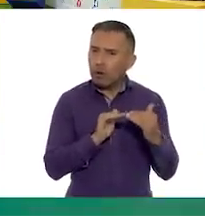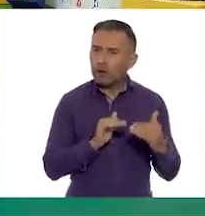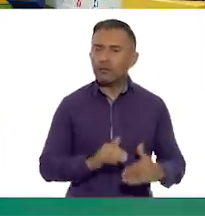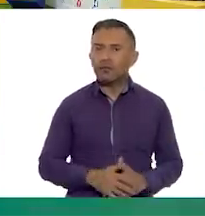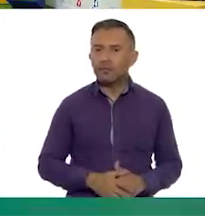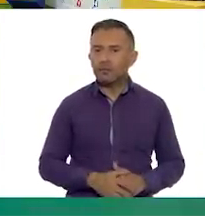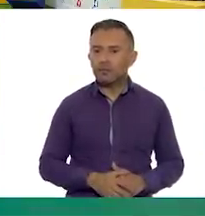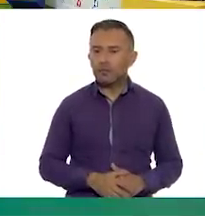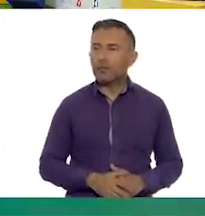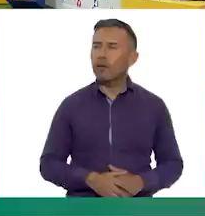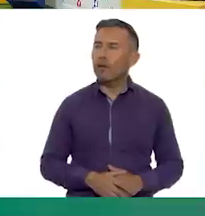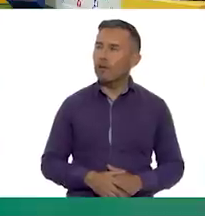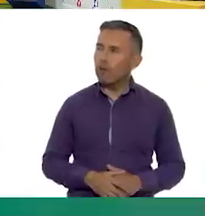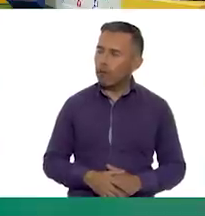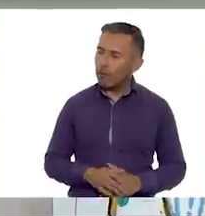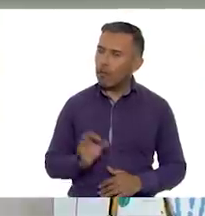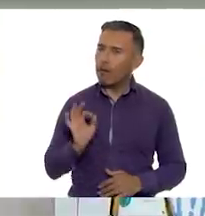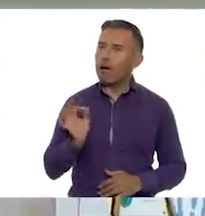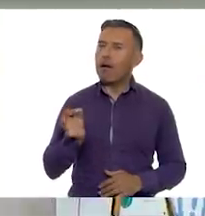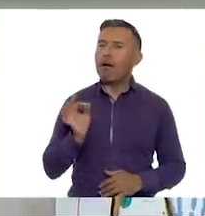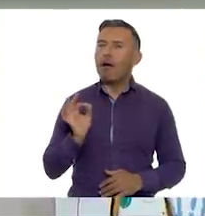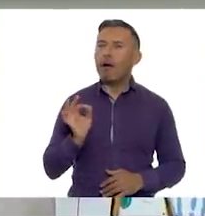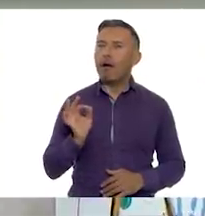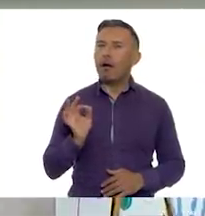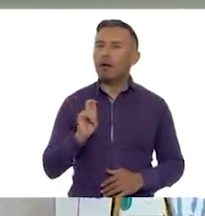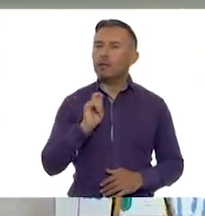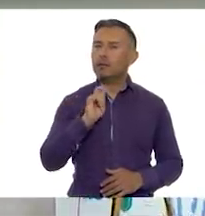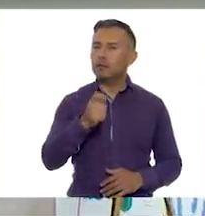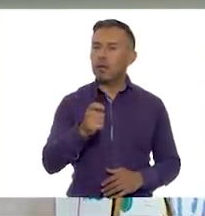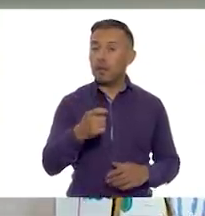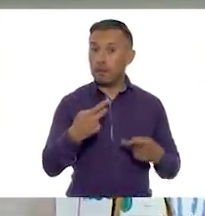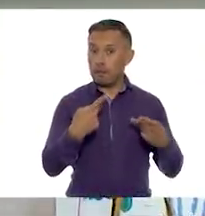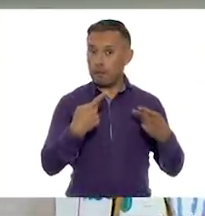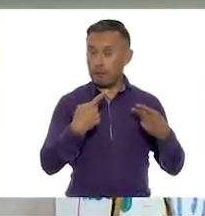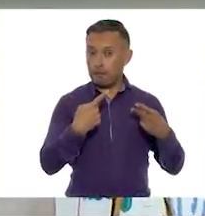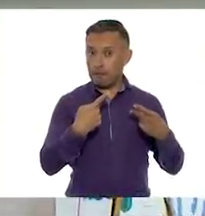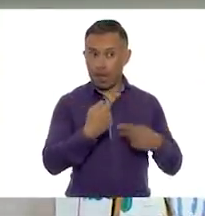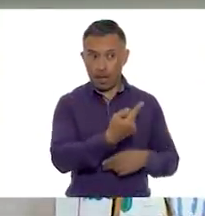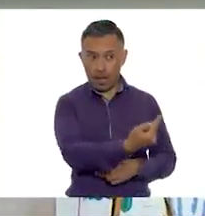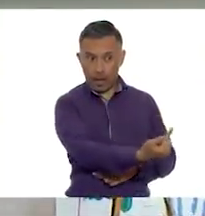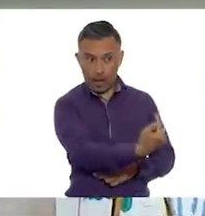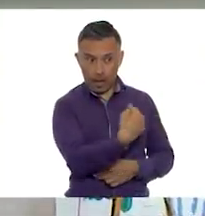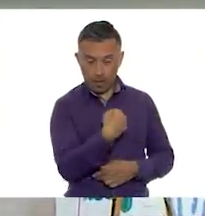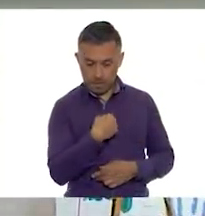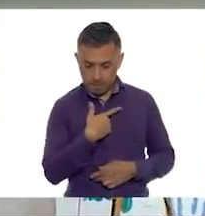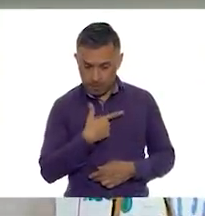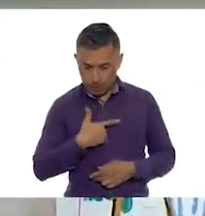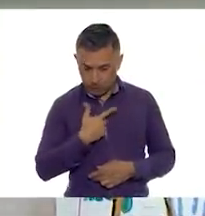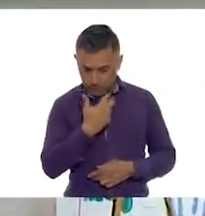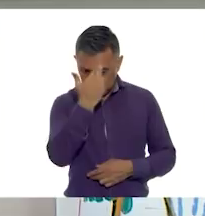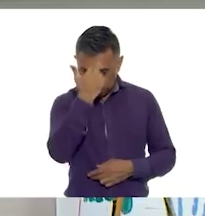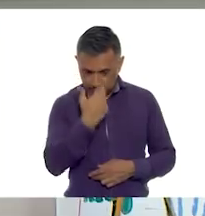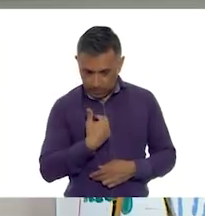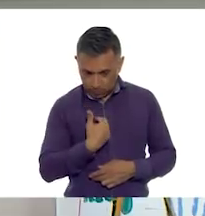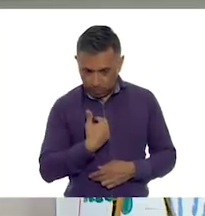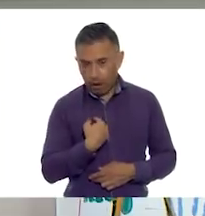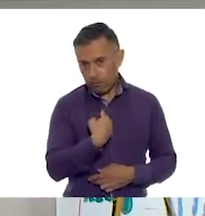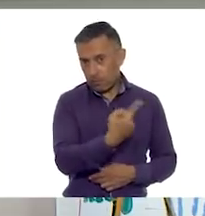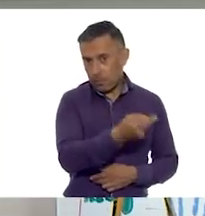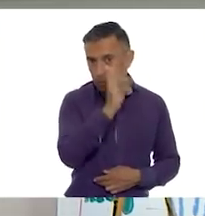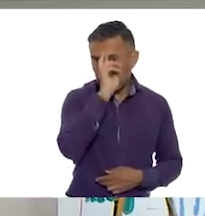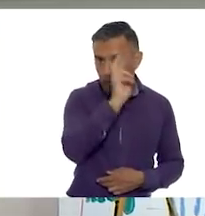Es como trata a la otra persona como quieres que te trate o como quieres ser tratada.